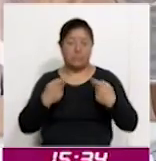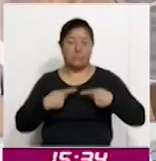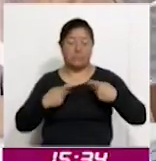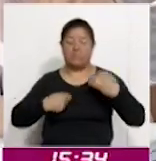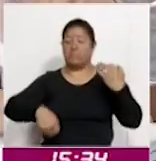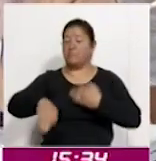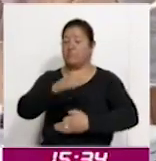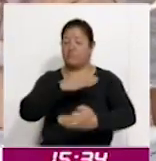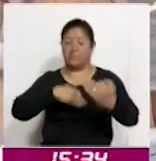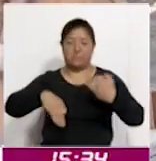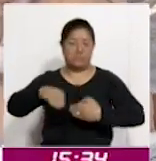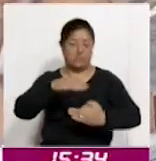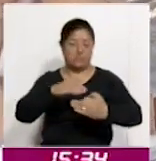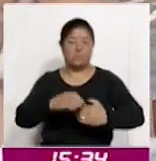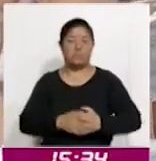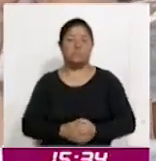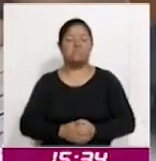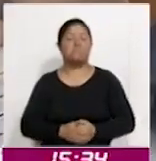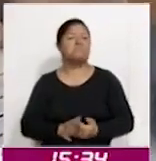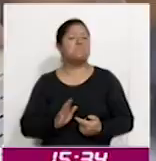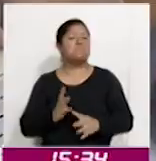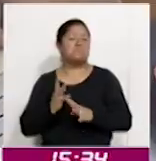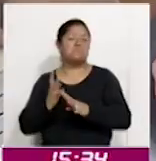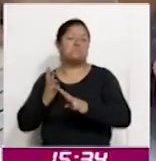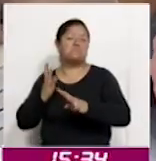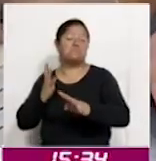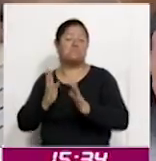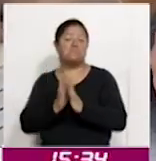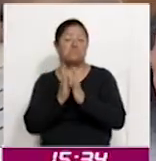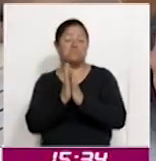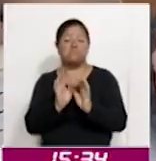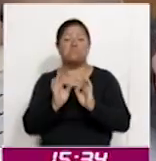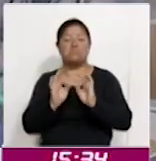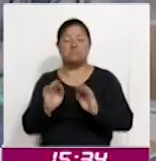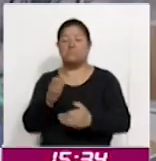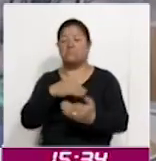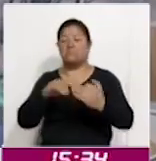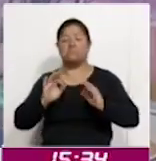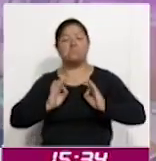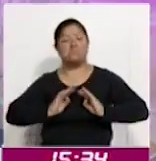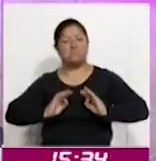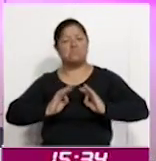sendas de marcaciones mostró posibilidad y una amplia participación en las urnas.